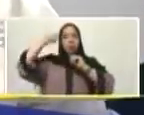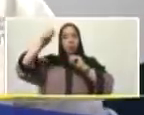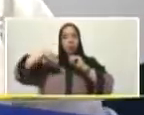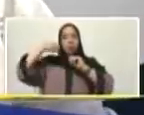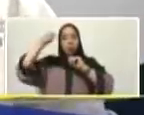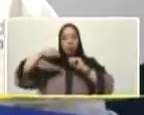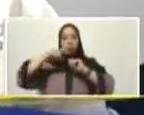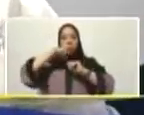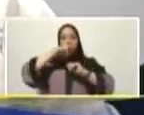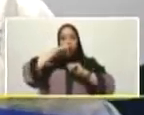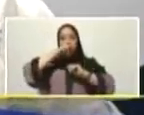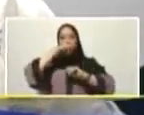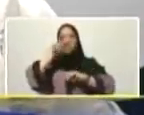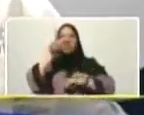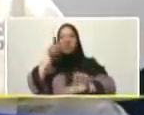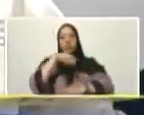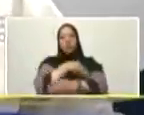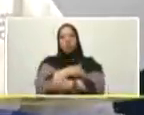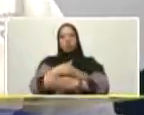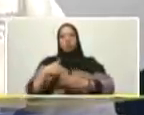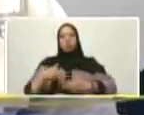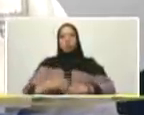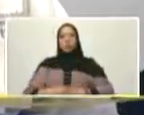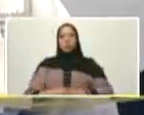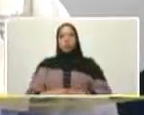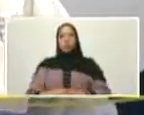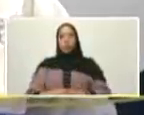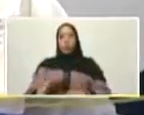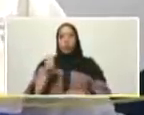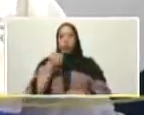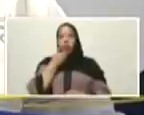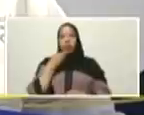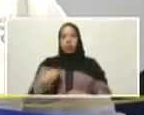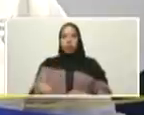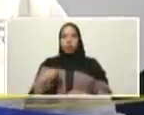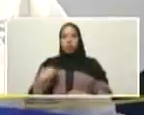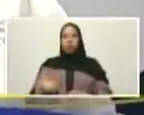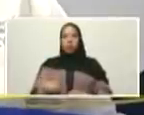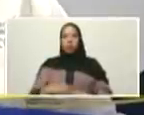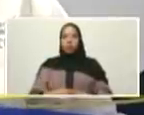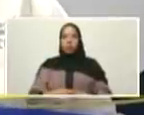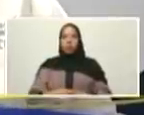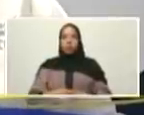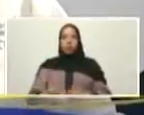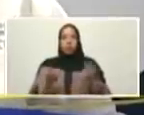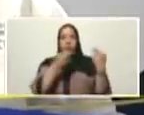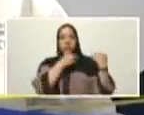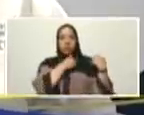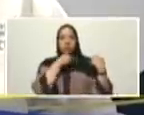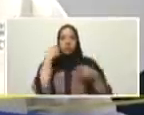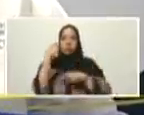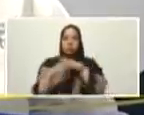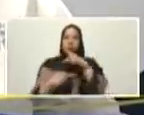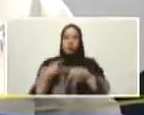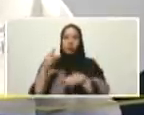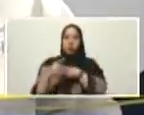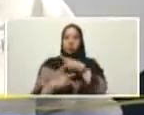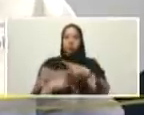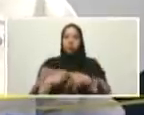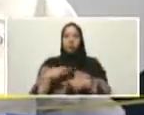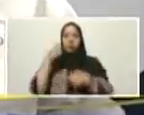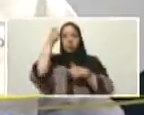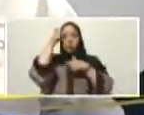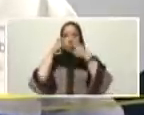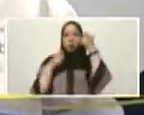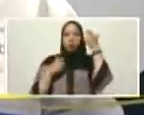hito 3 millones 900 mil en noviembre ordenando que el encadenamiento productivo que soñó nuestro comandante